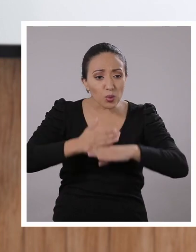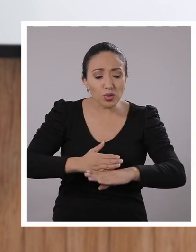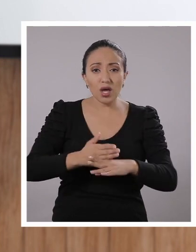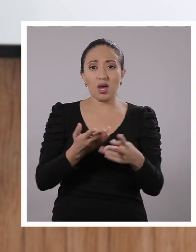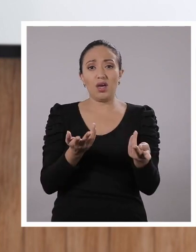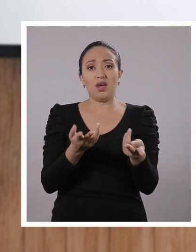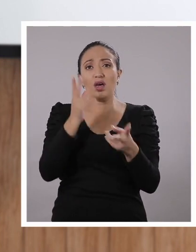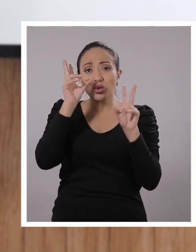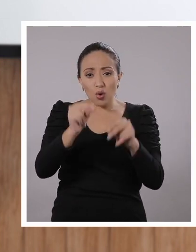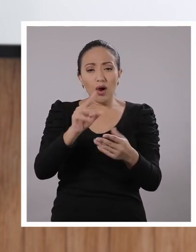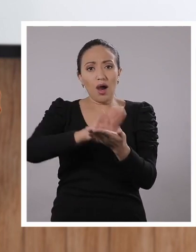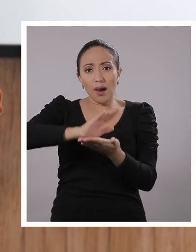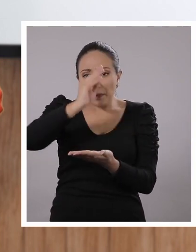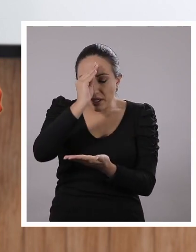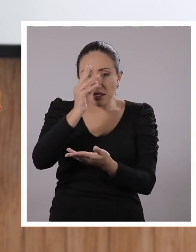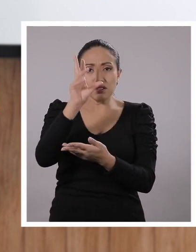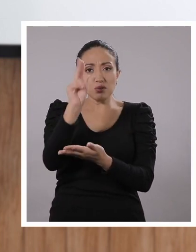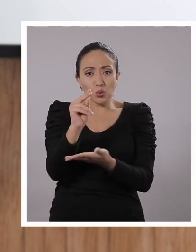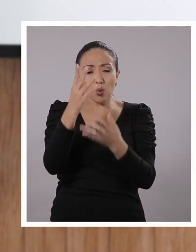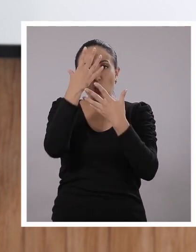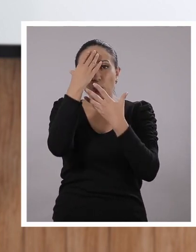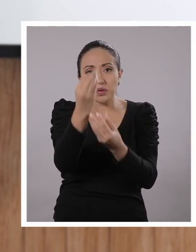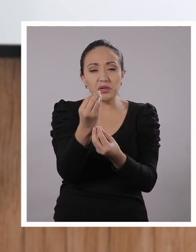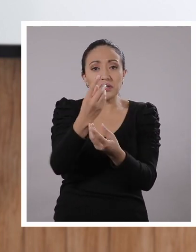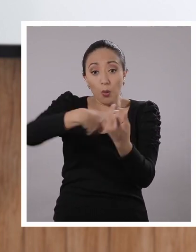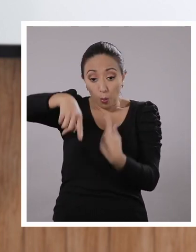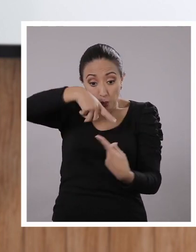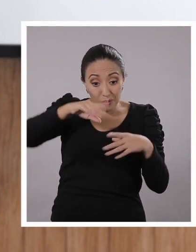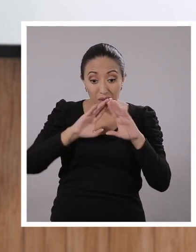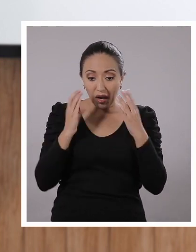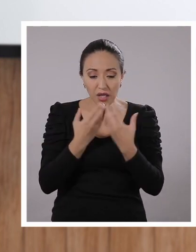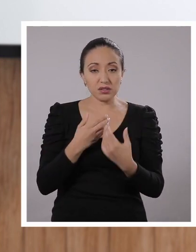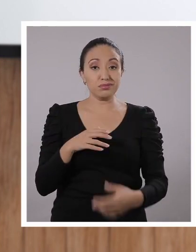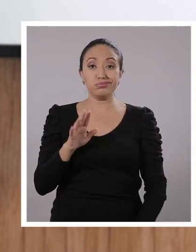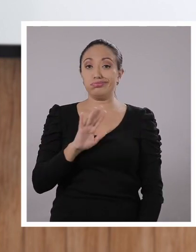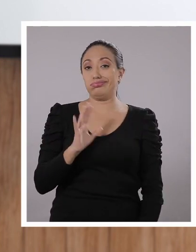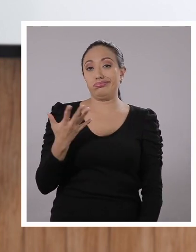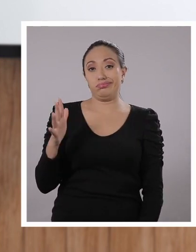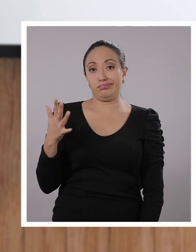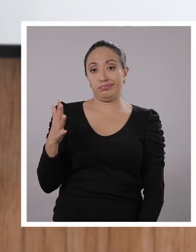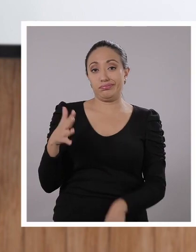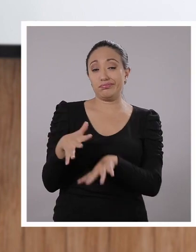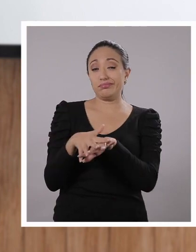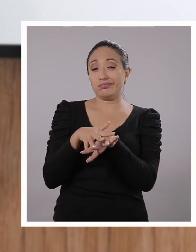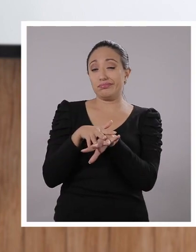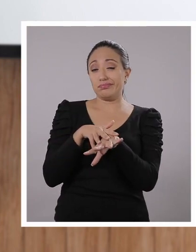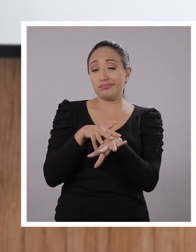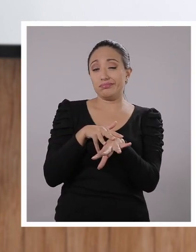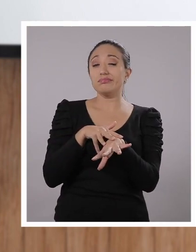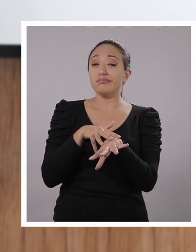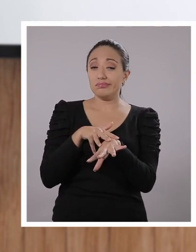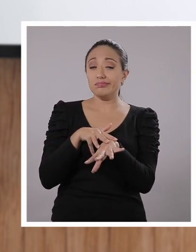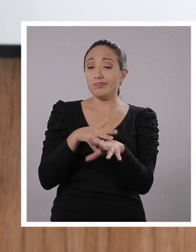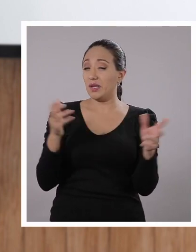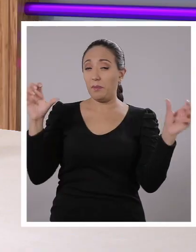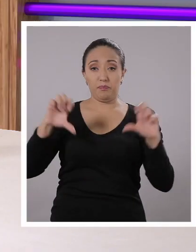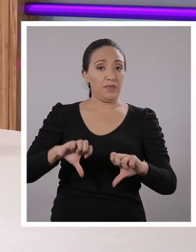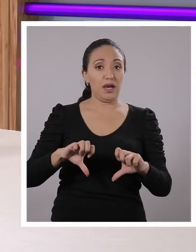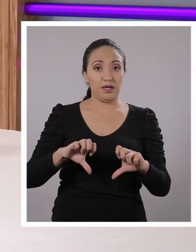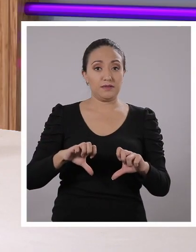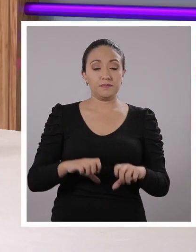protegemos, si no seguimos protocolos, el retorno progresivo a clases va a ser terrible.